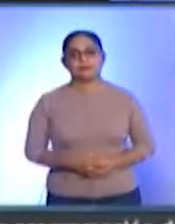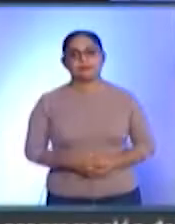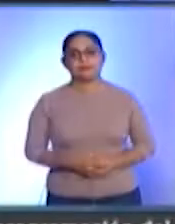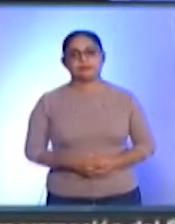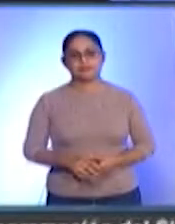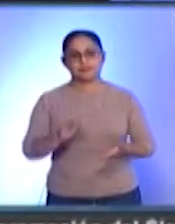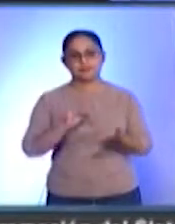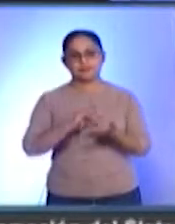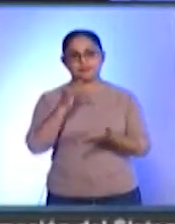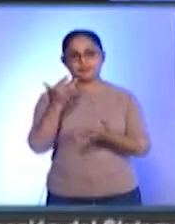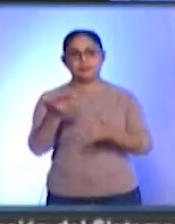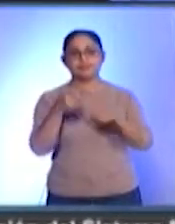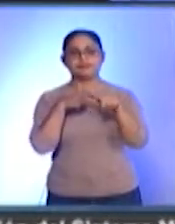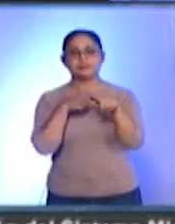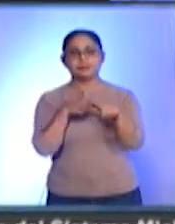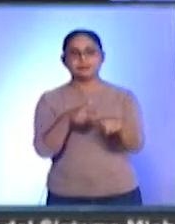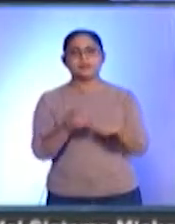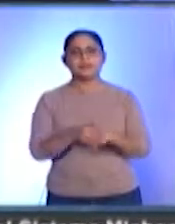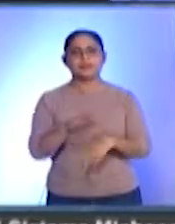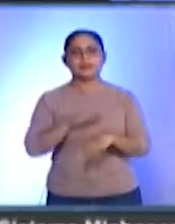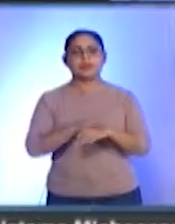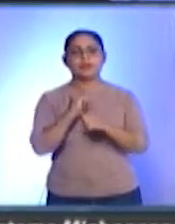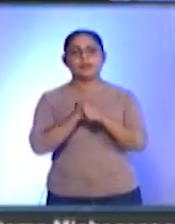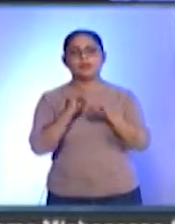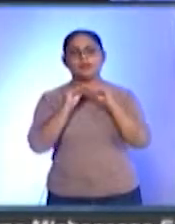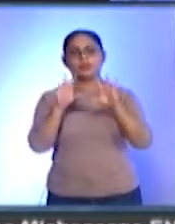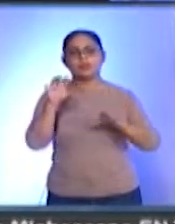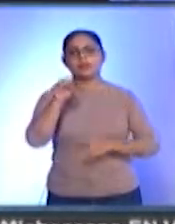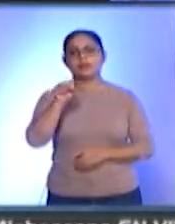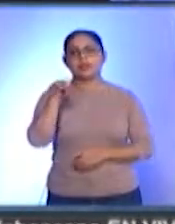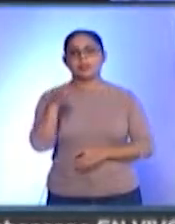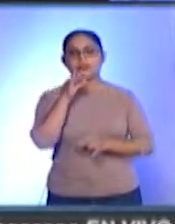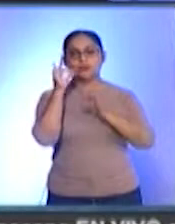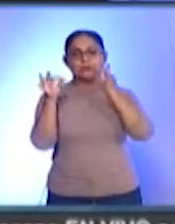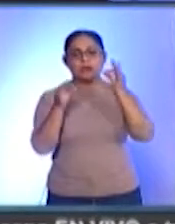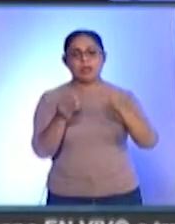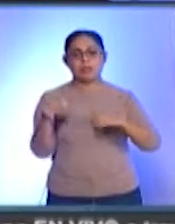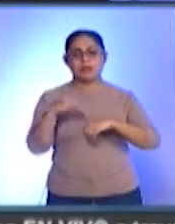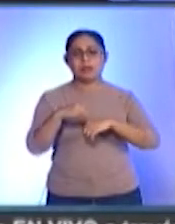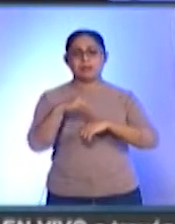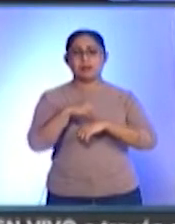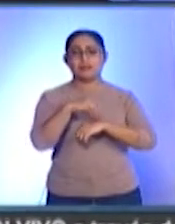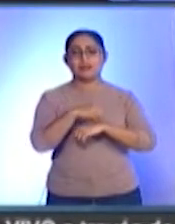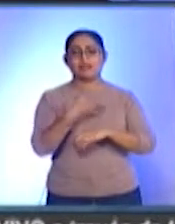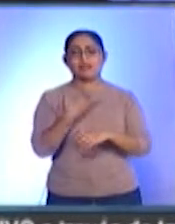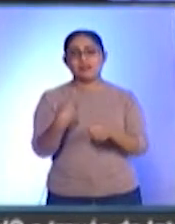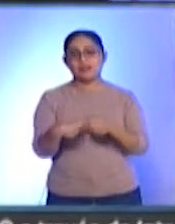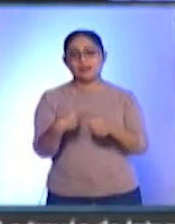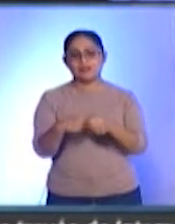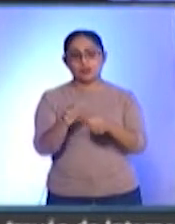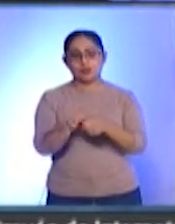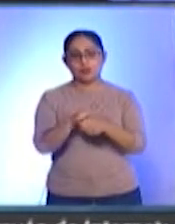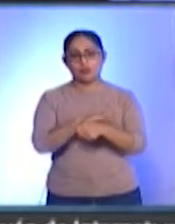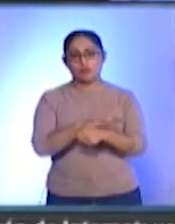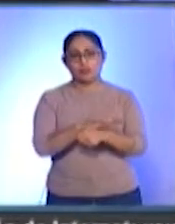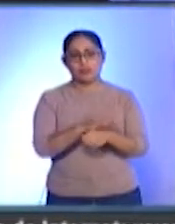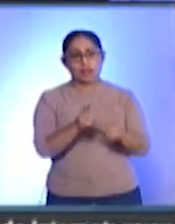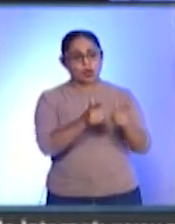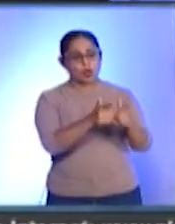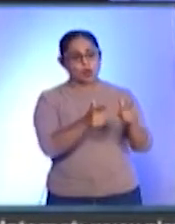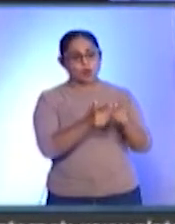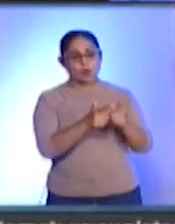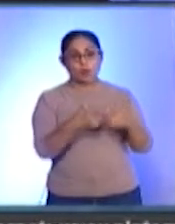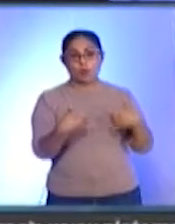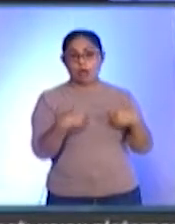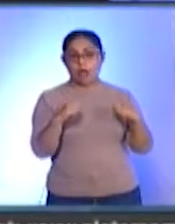Hacemos Gracias por continuar con nosotros, tenemos más información en ECM Noticias. Aumenta incidencia de COVID-19 en el grupo de